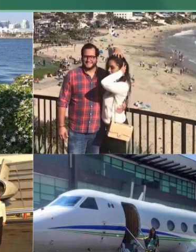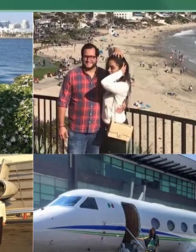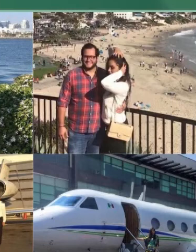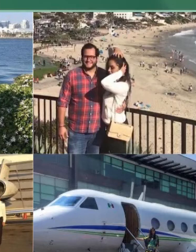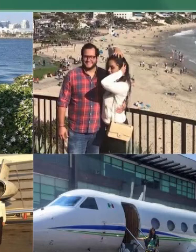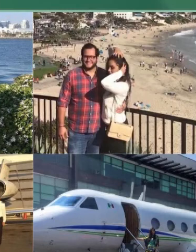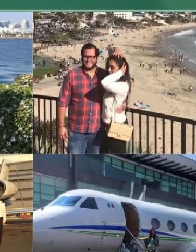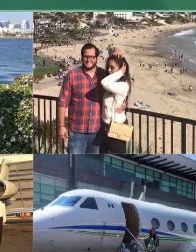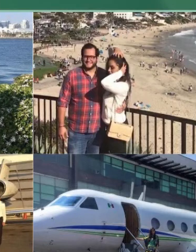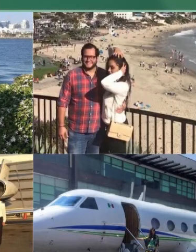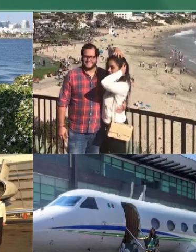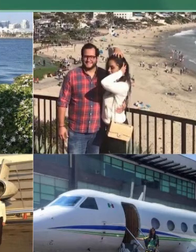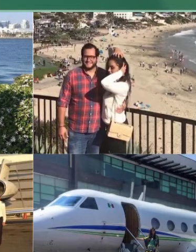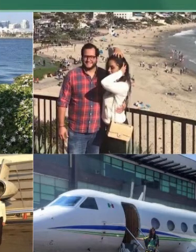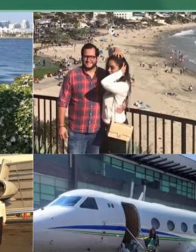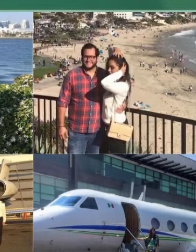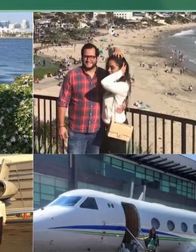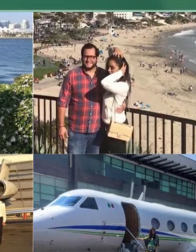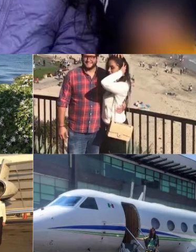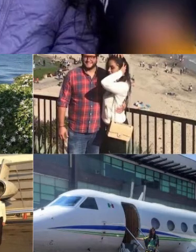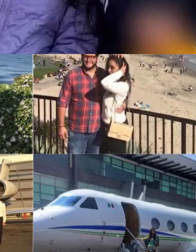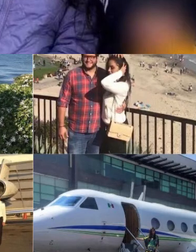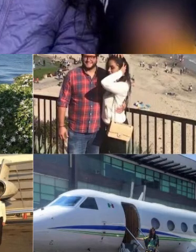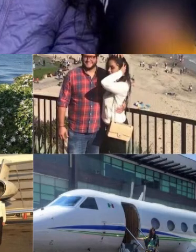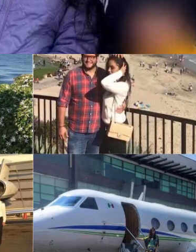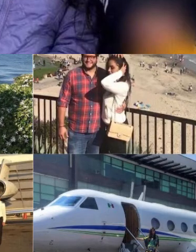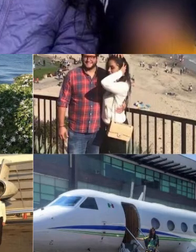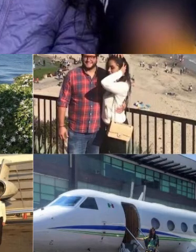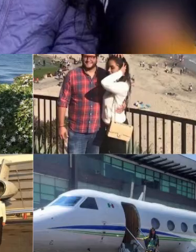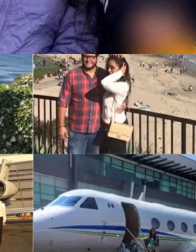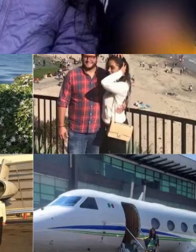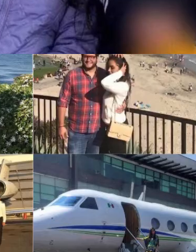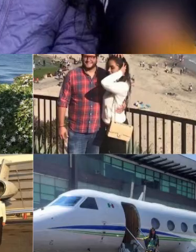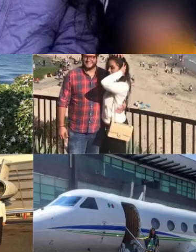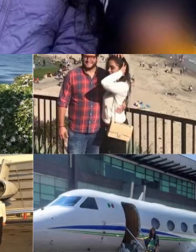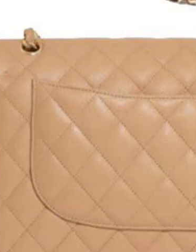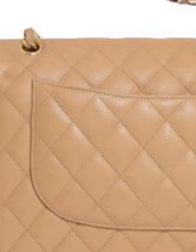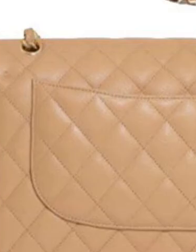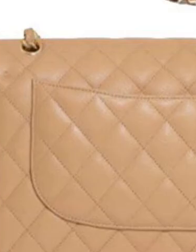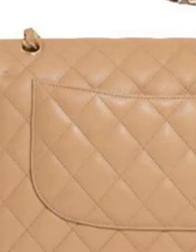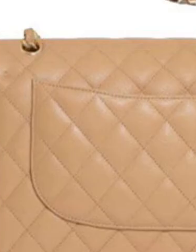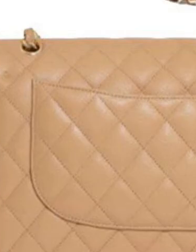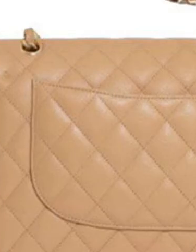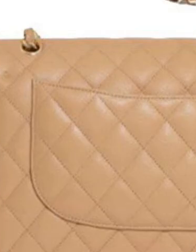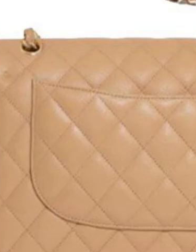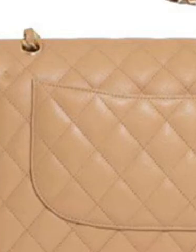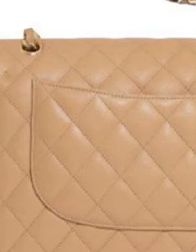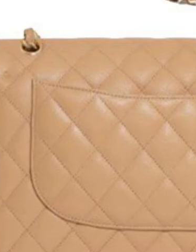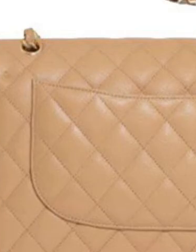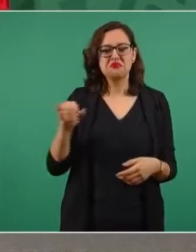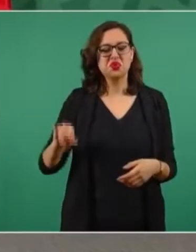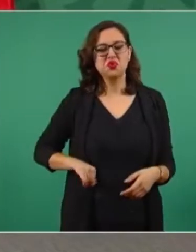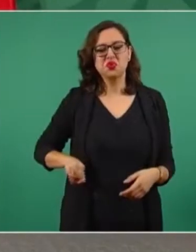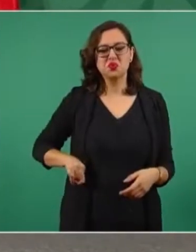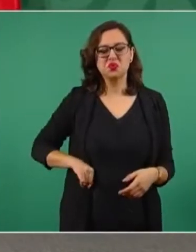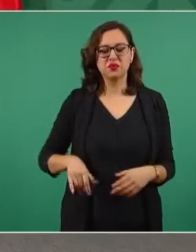a las grandes mansiones, a los carros últimos modelos, a los aviones, a los yates, a todo eso.